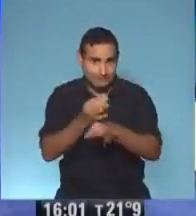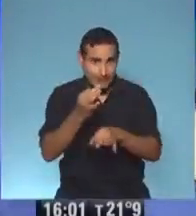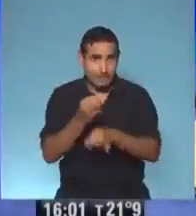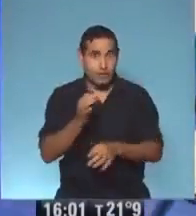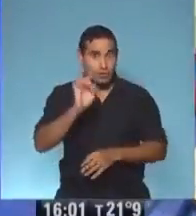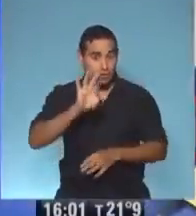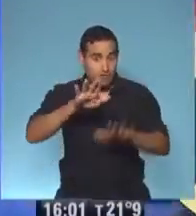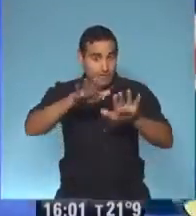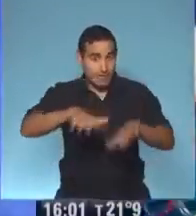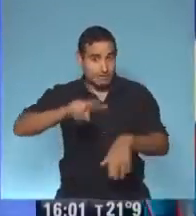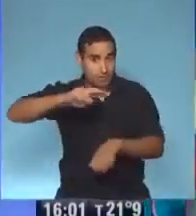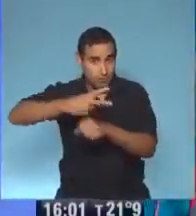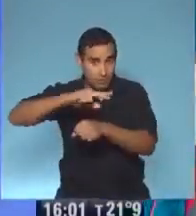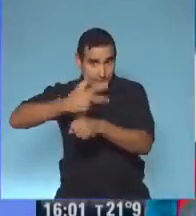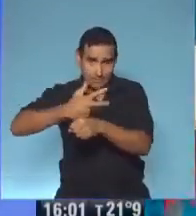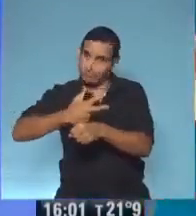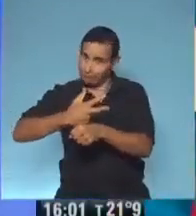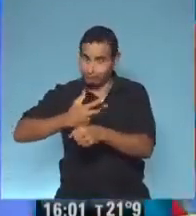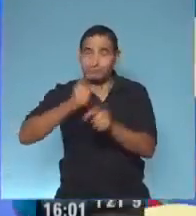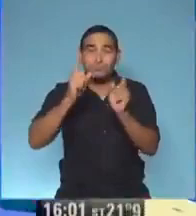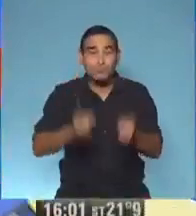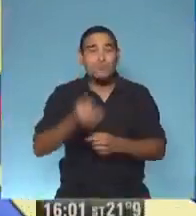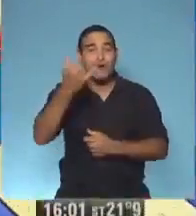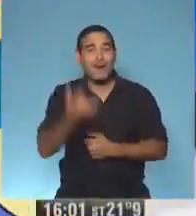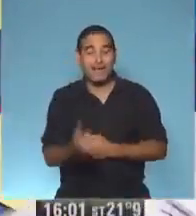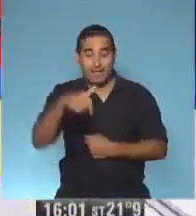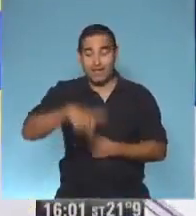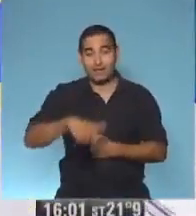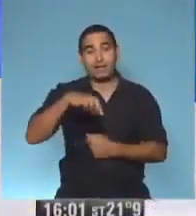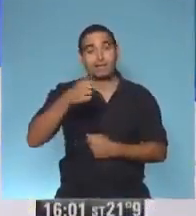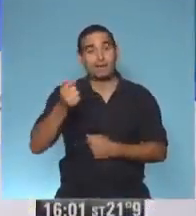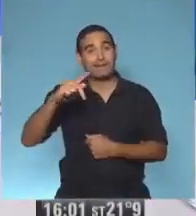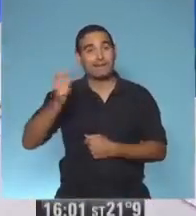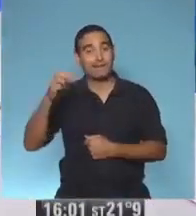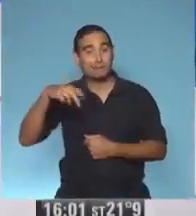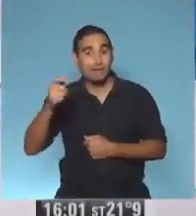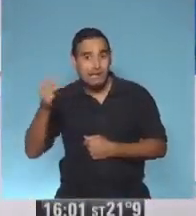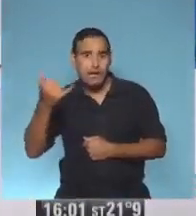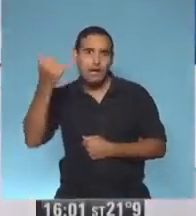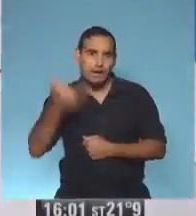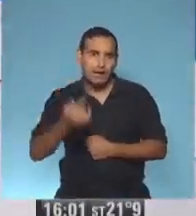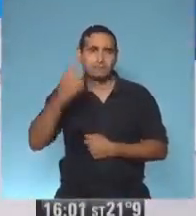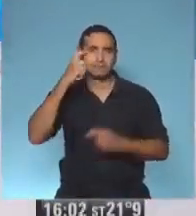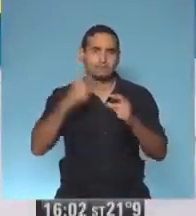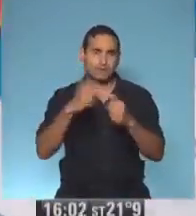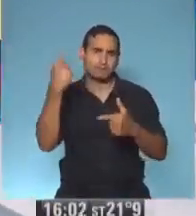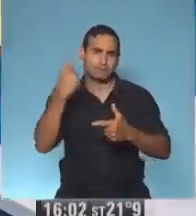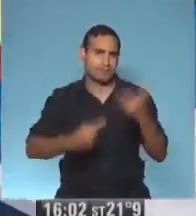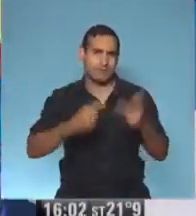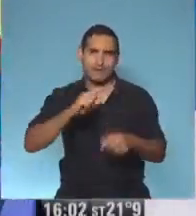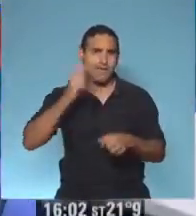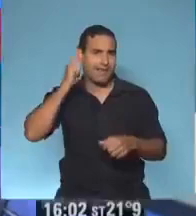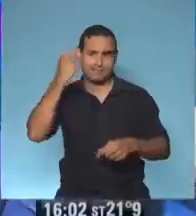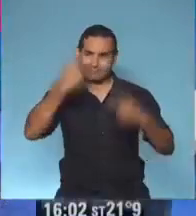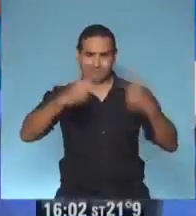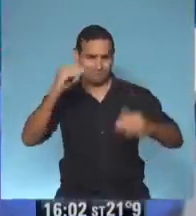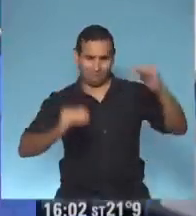solo para los chicos de segundo y tercero, sino que aquí y en Paca Paca pueden ver contenido para todos los chicos de todas las edades del